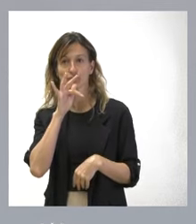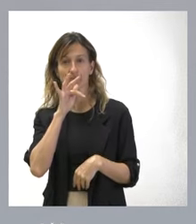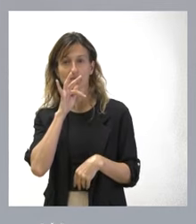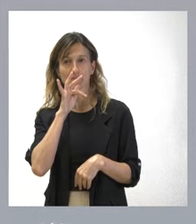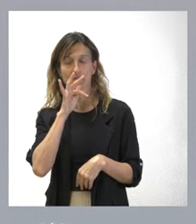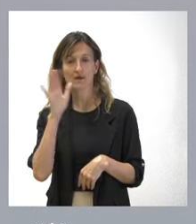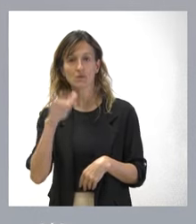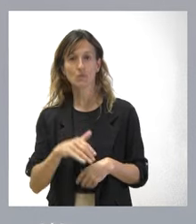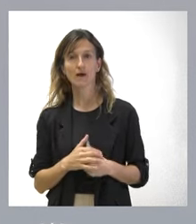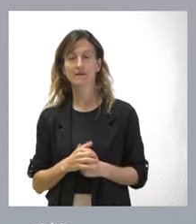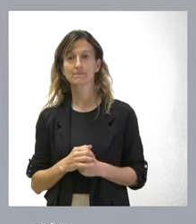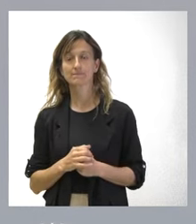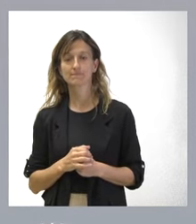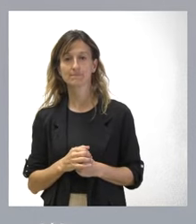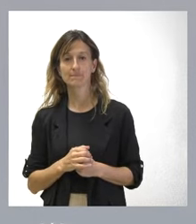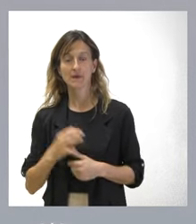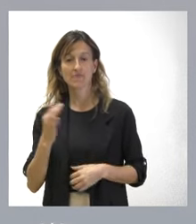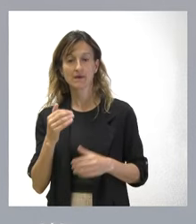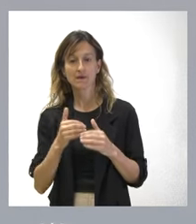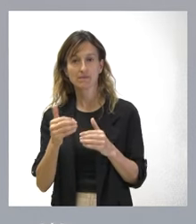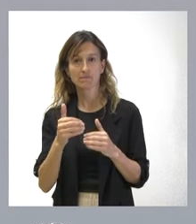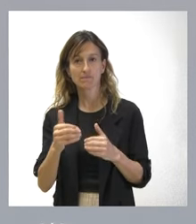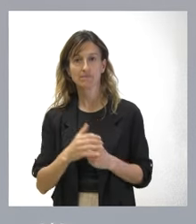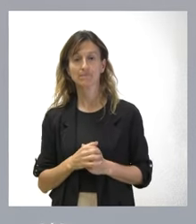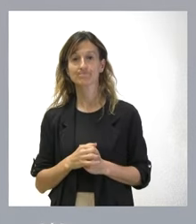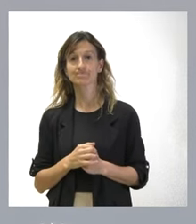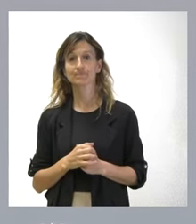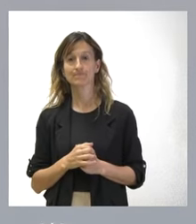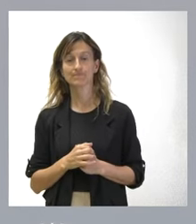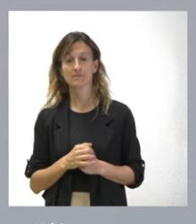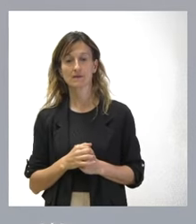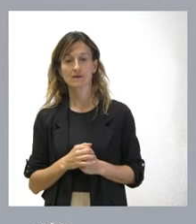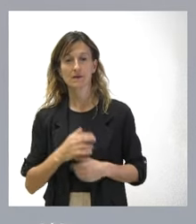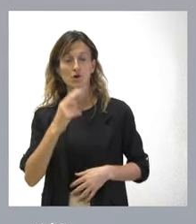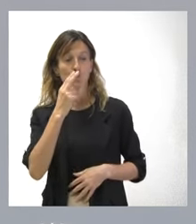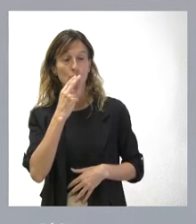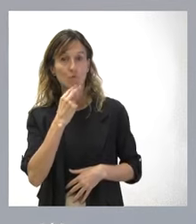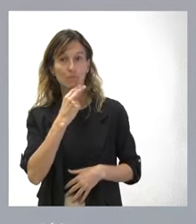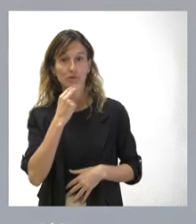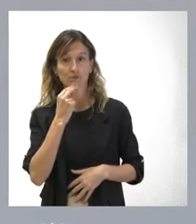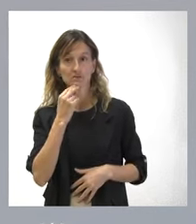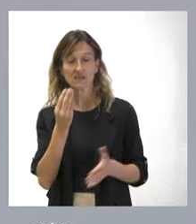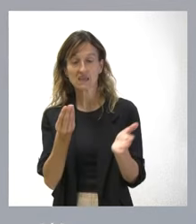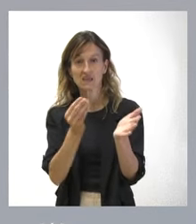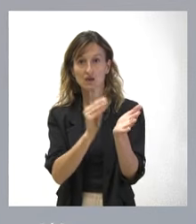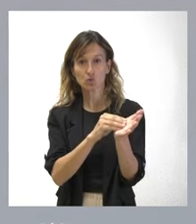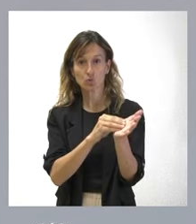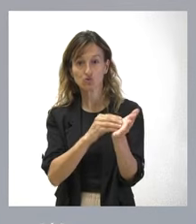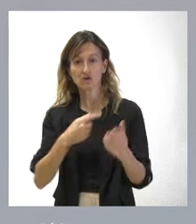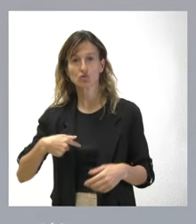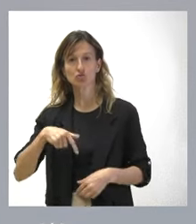servidor público y que tendrían que ser incluidas a nuestro juicio. Lógicamente, el compromiso nuestro, en el momento en que se incluyan, nosotros